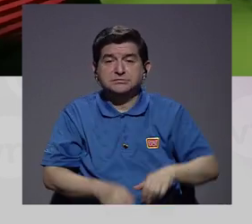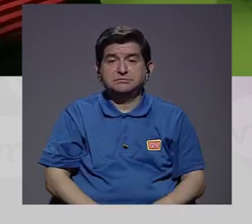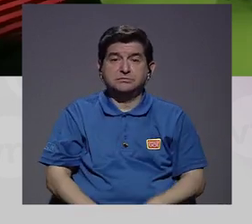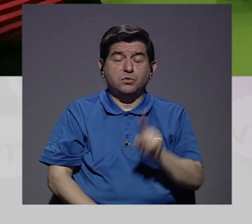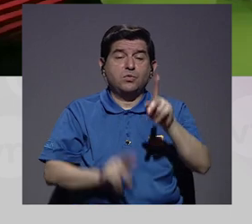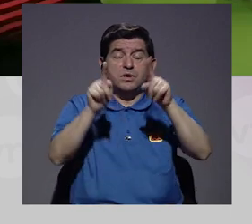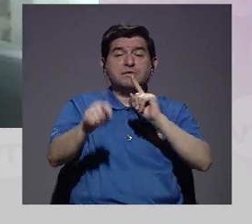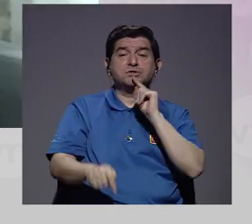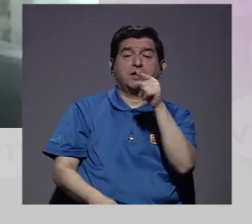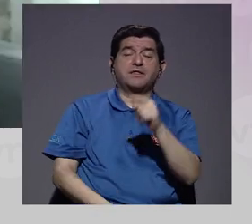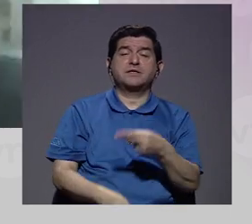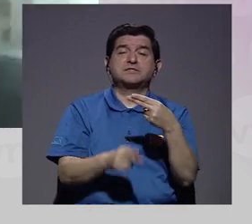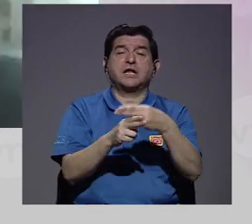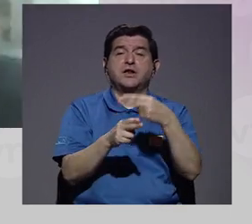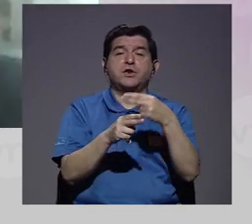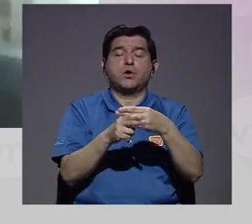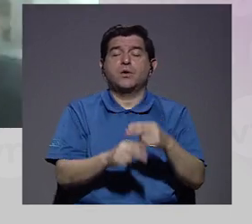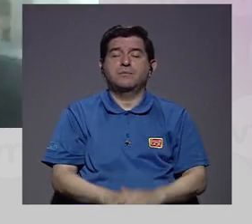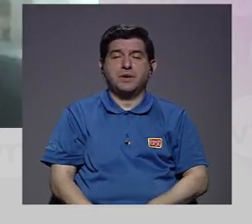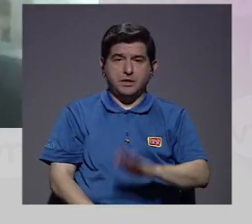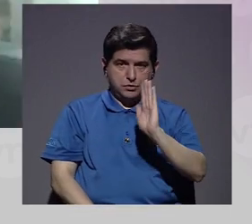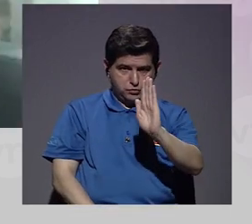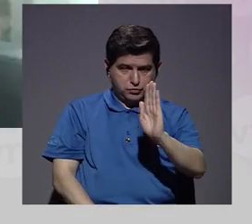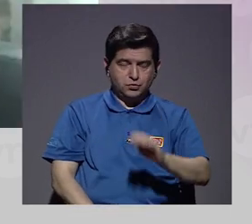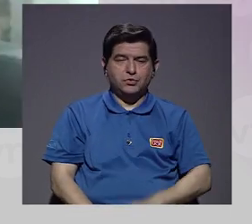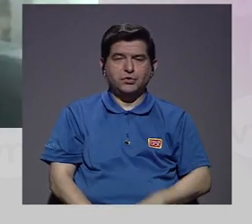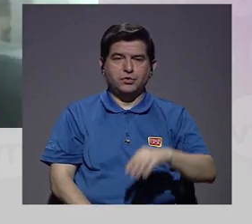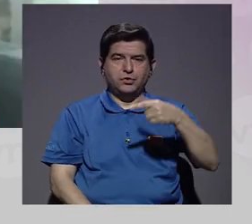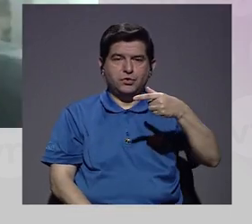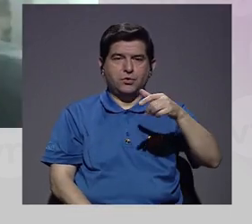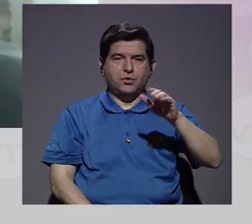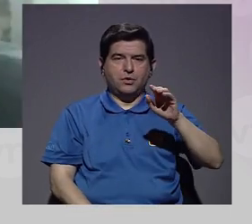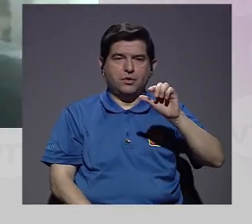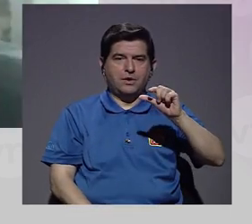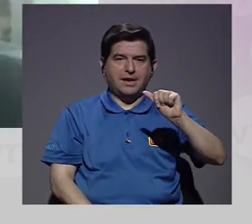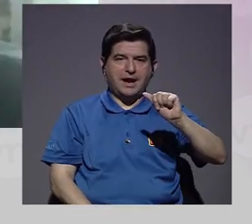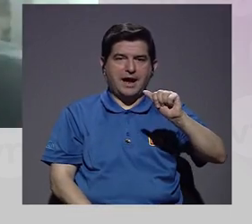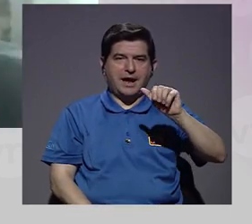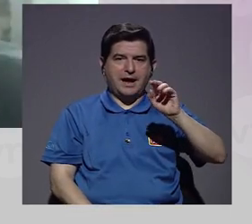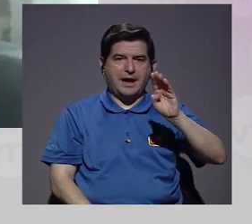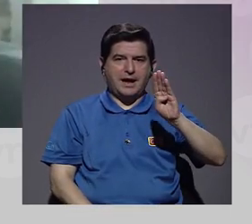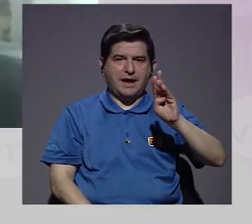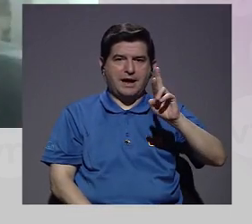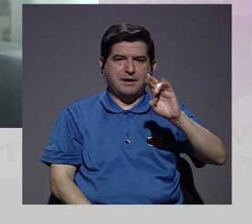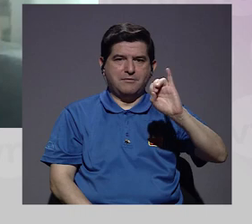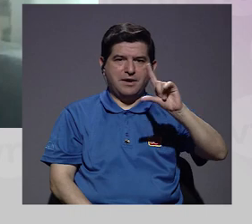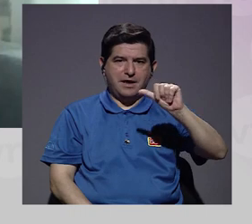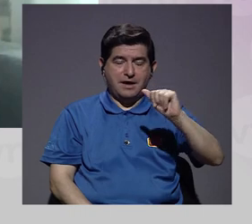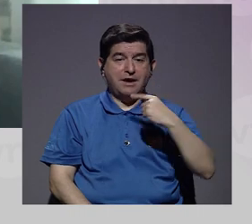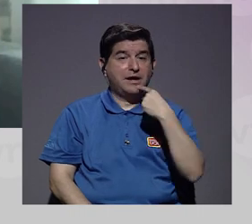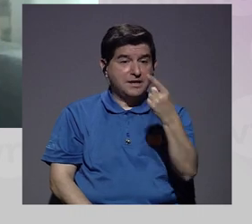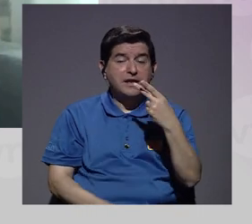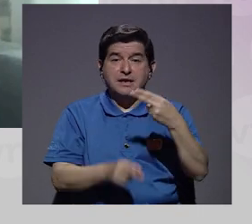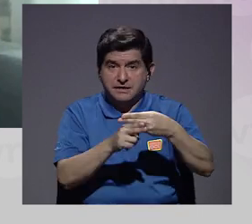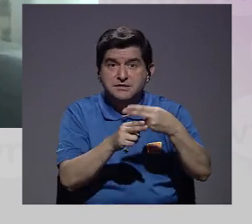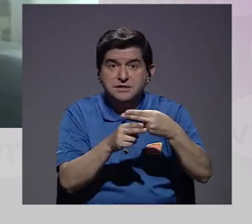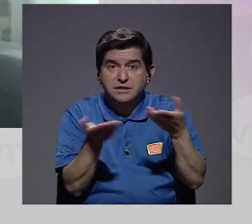Desde alguien, cuando alguien te dice el nombre Gabriela, hay alguien, o sos Gabriela porque alguien te está diciendo